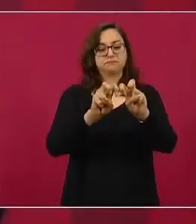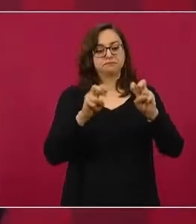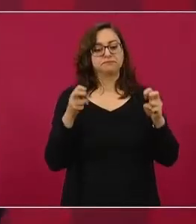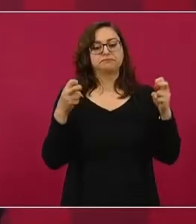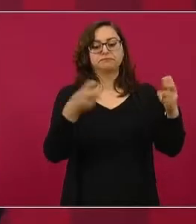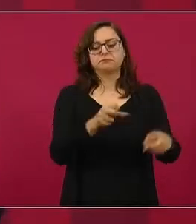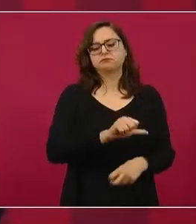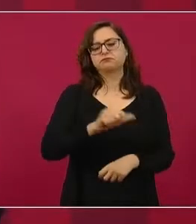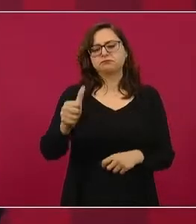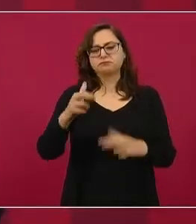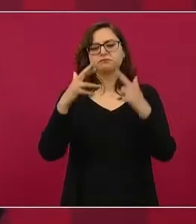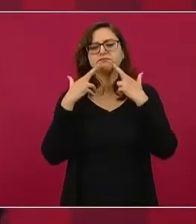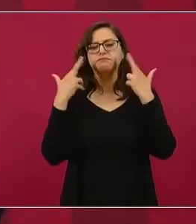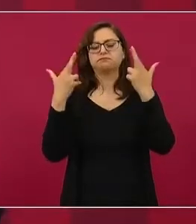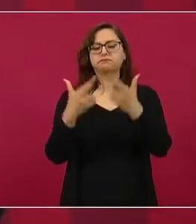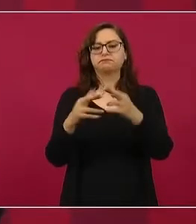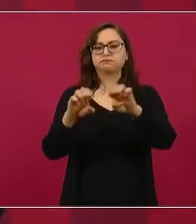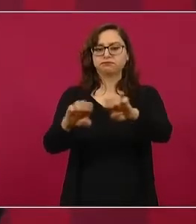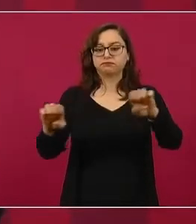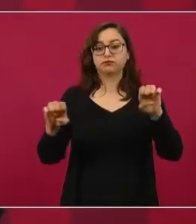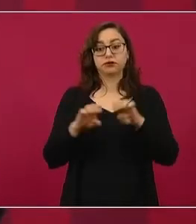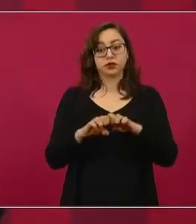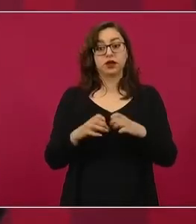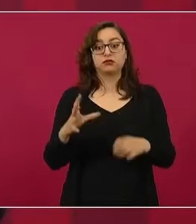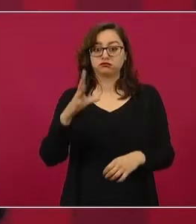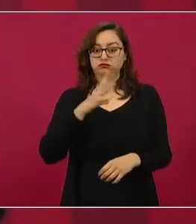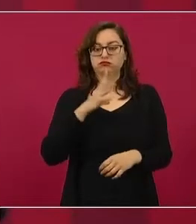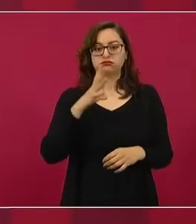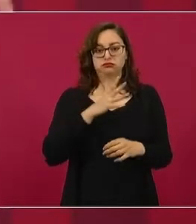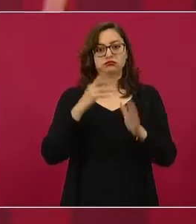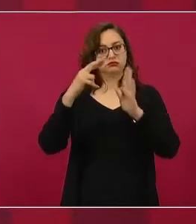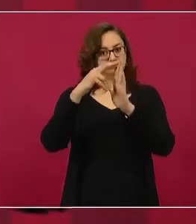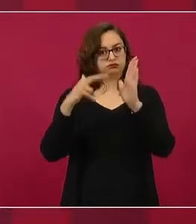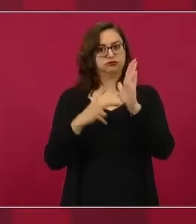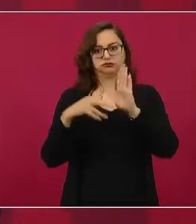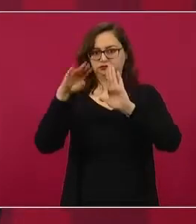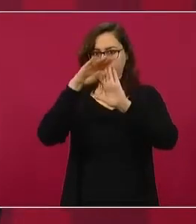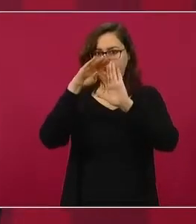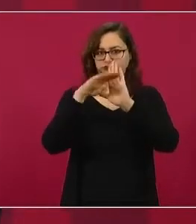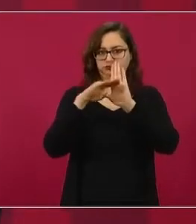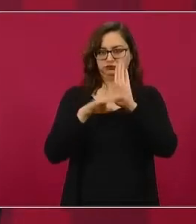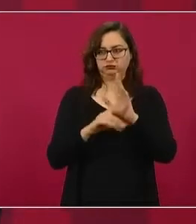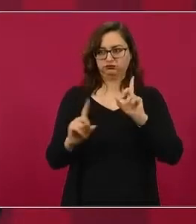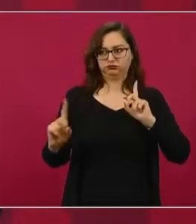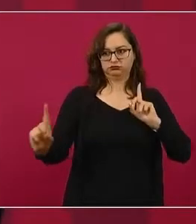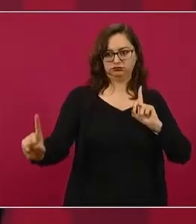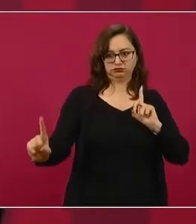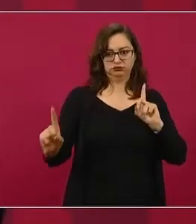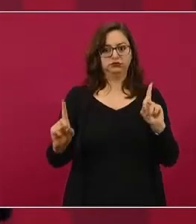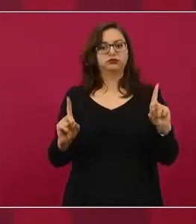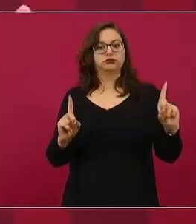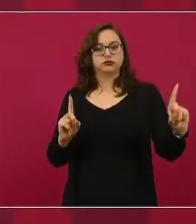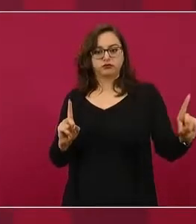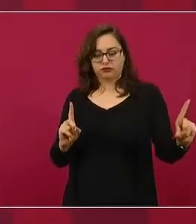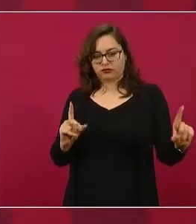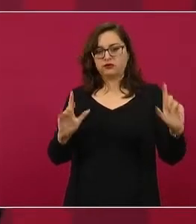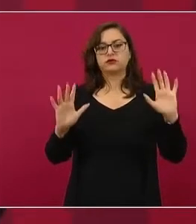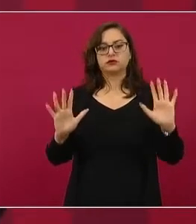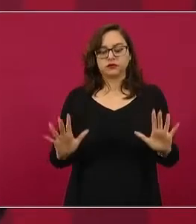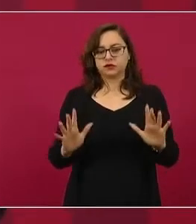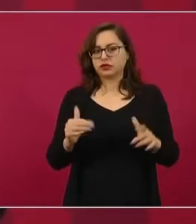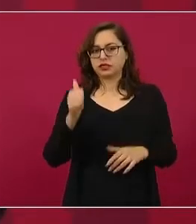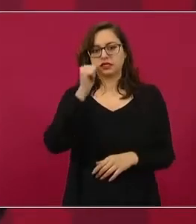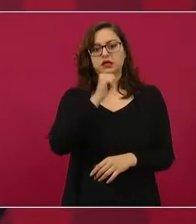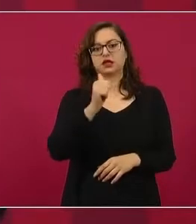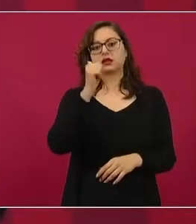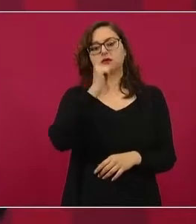equipo de gobierno se toman medidas sanitarias, preventivas, hay sana distancia, normalmente